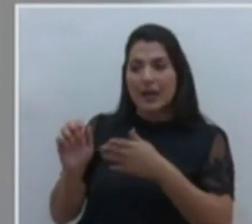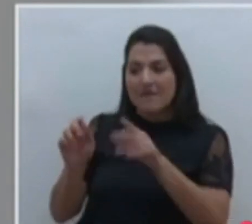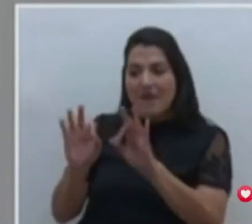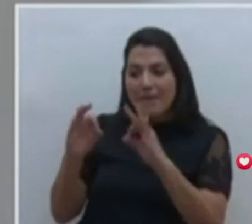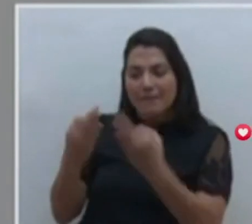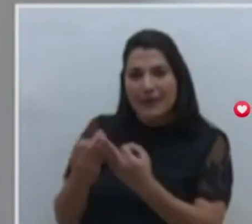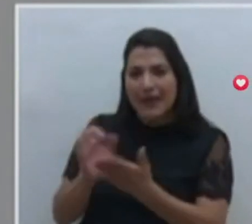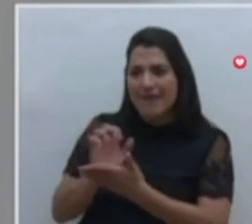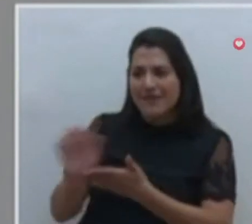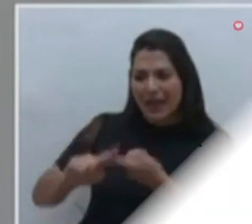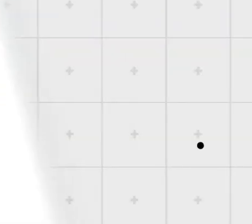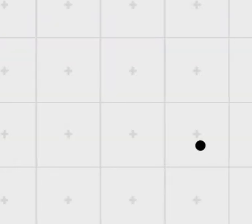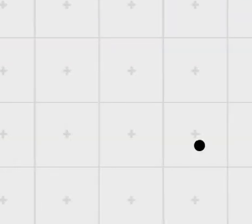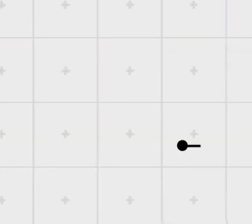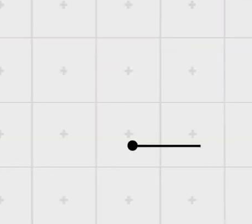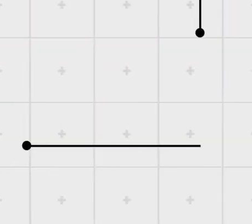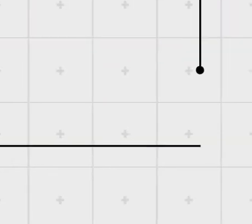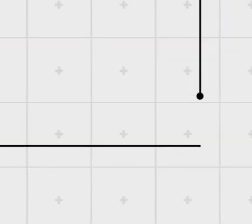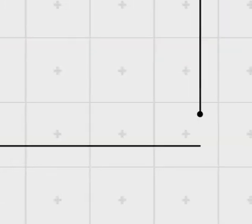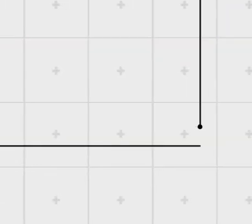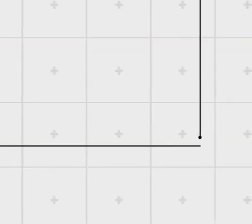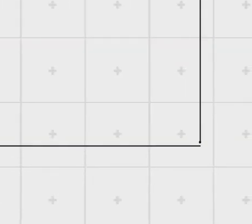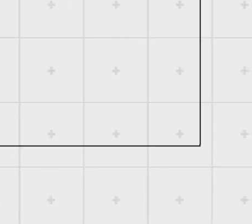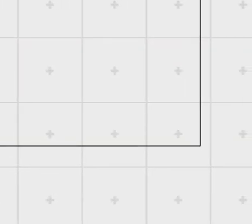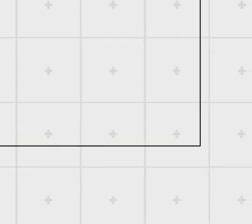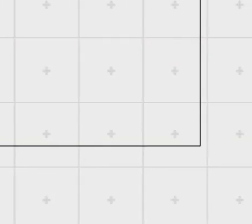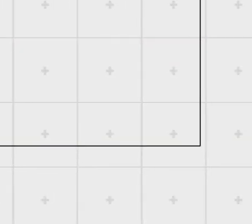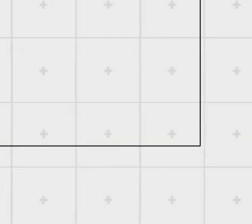vayan a fallecer por el COVID-19. ¡Suscríbete!